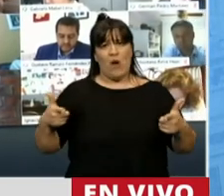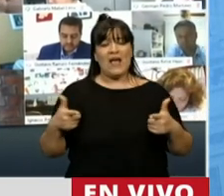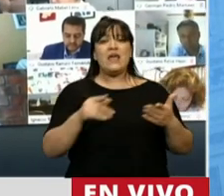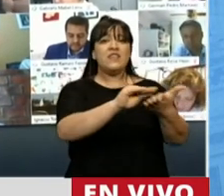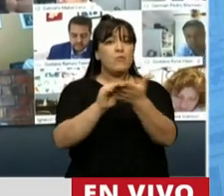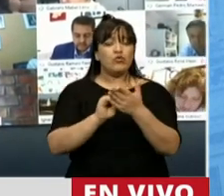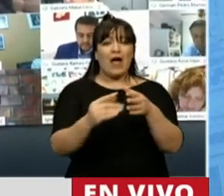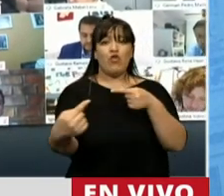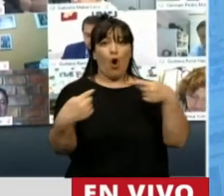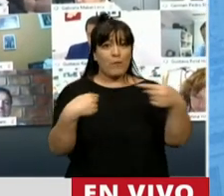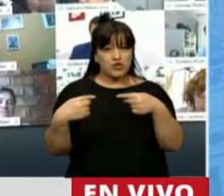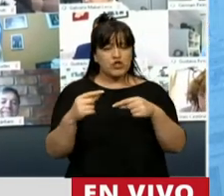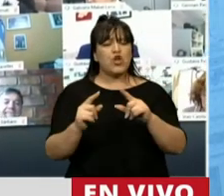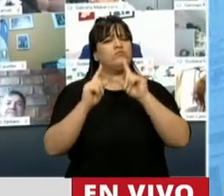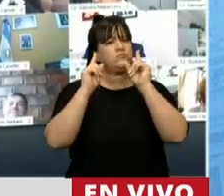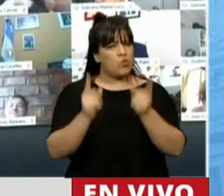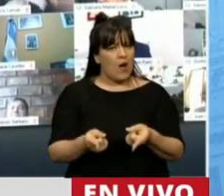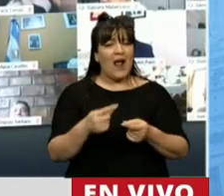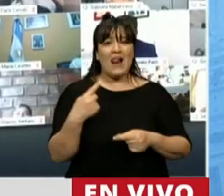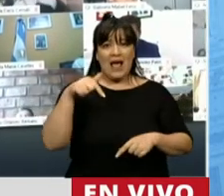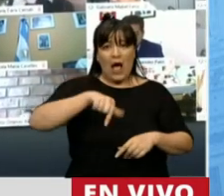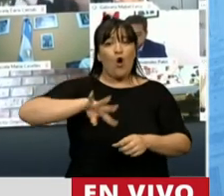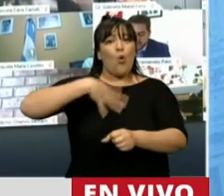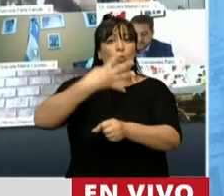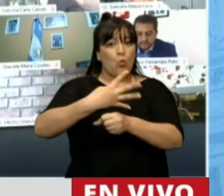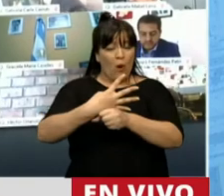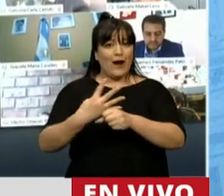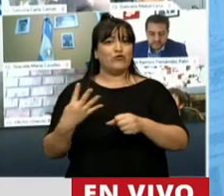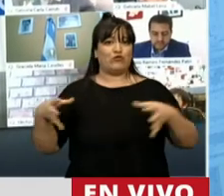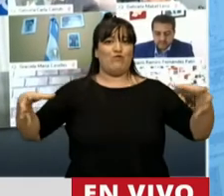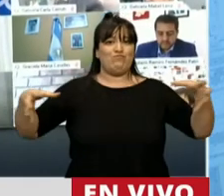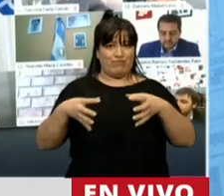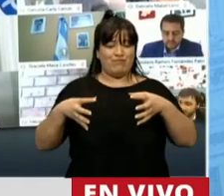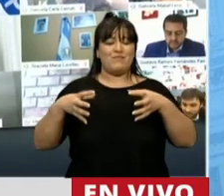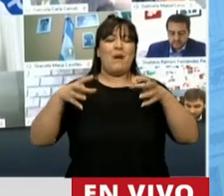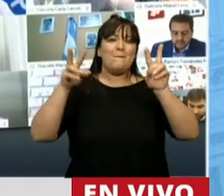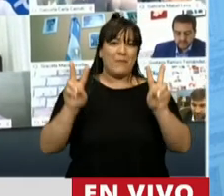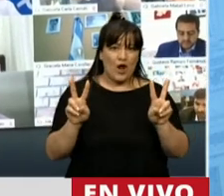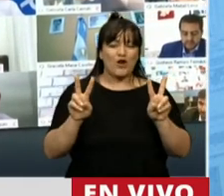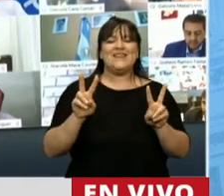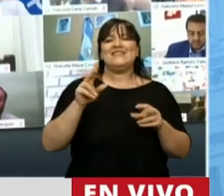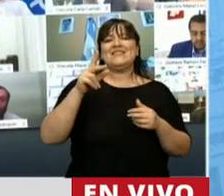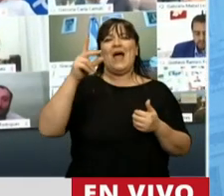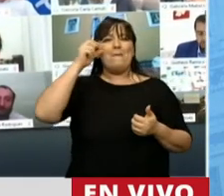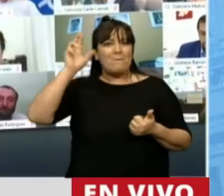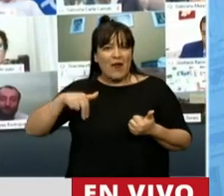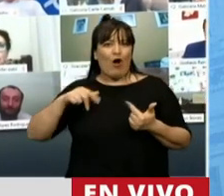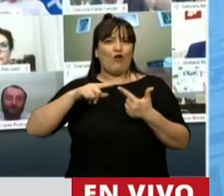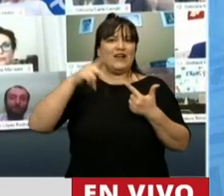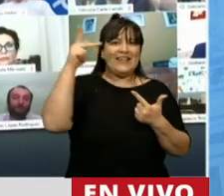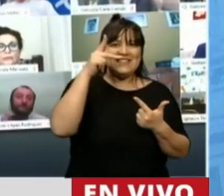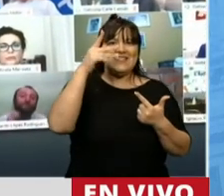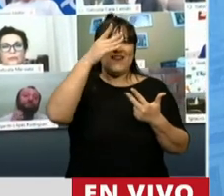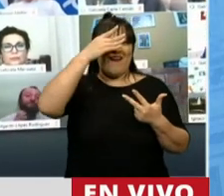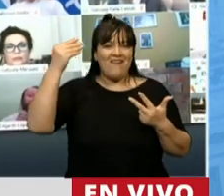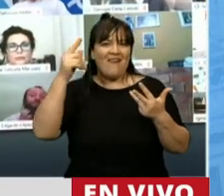oposición, que va a ser el cuarto gobierno peronista, Perón, Néstor, Cristina, y ahora con Alberto, el